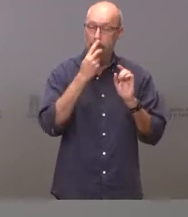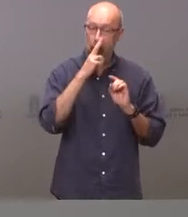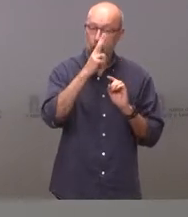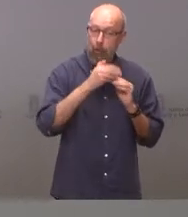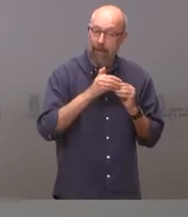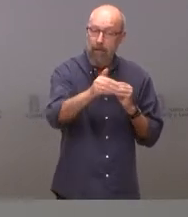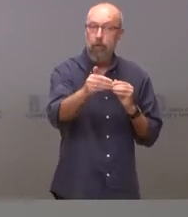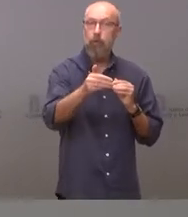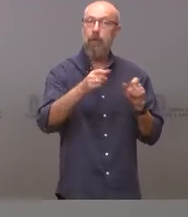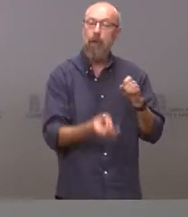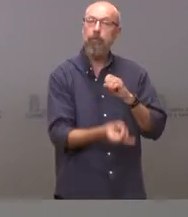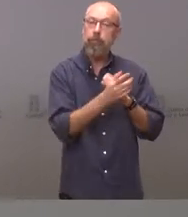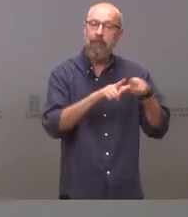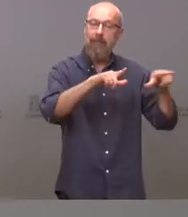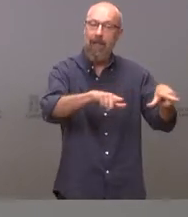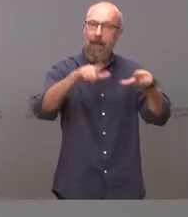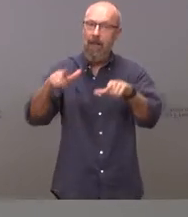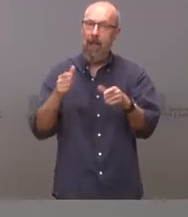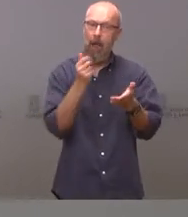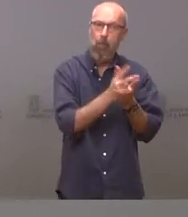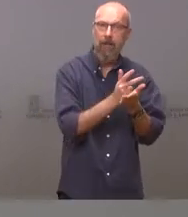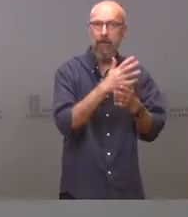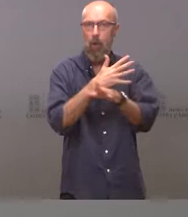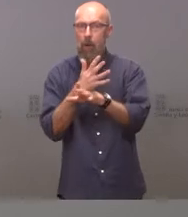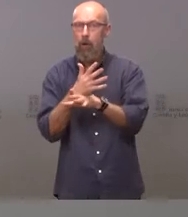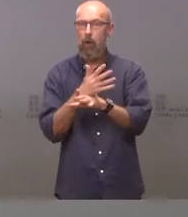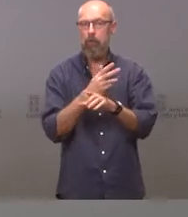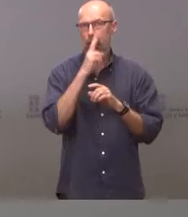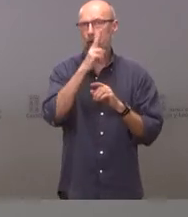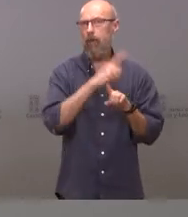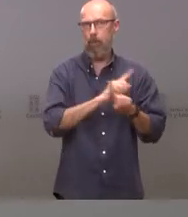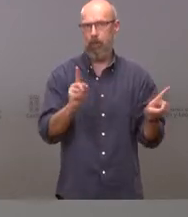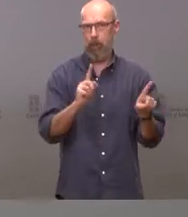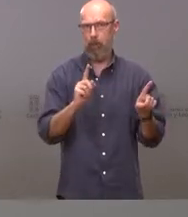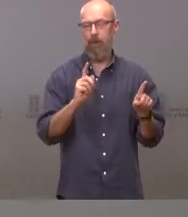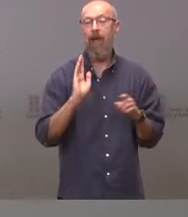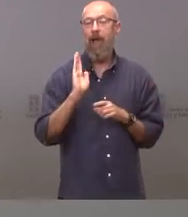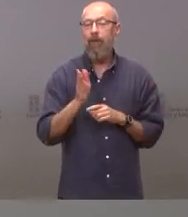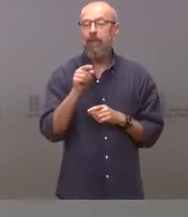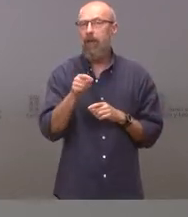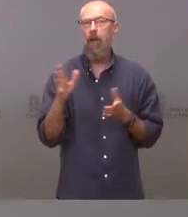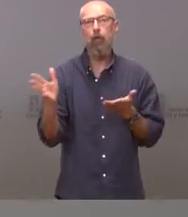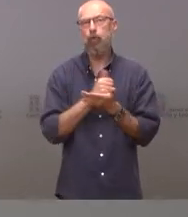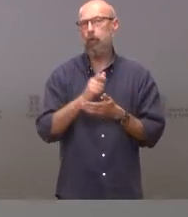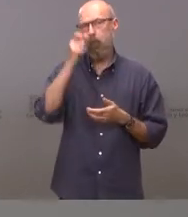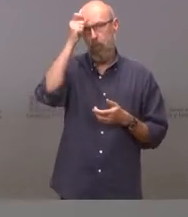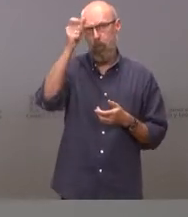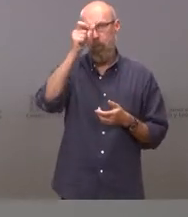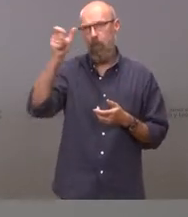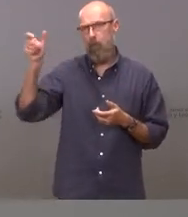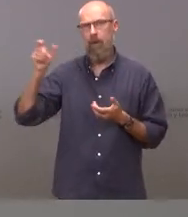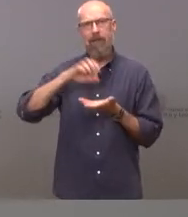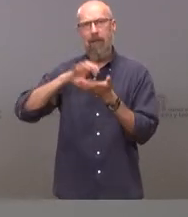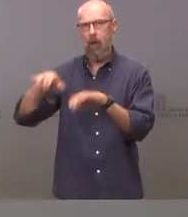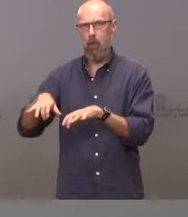apuestas o salones de juego en todo el territorio de nuestra comunidad y que afectará además a todos los municipios de Castilla y León.